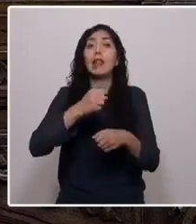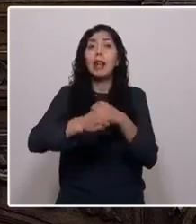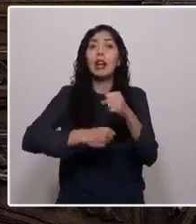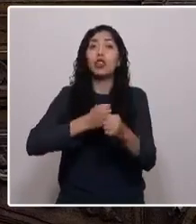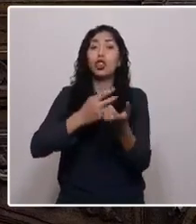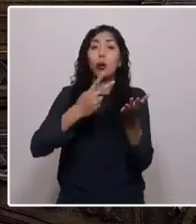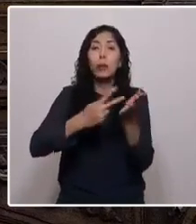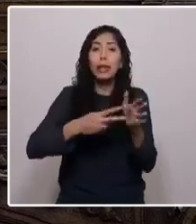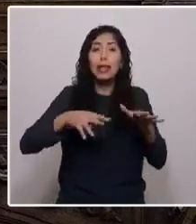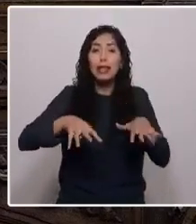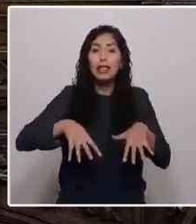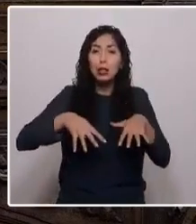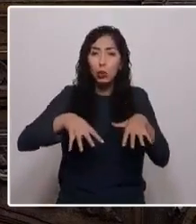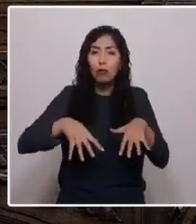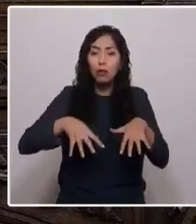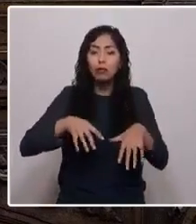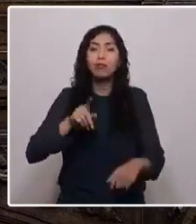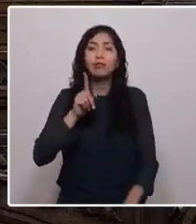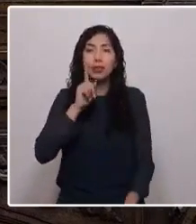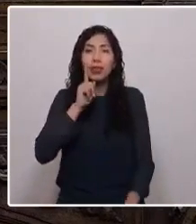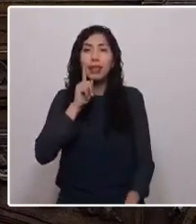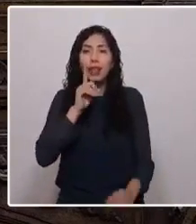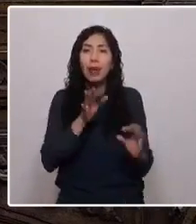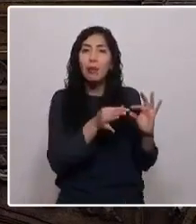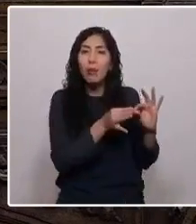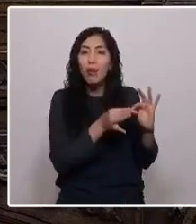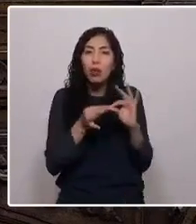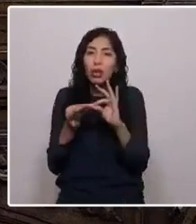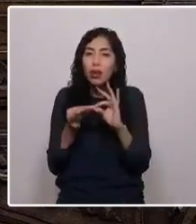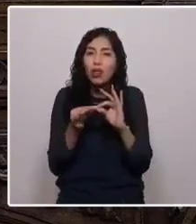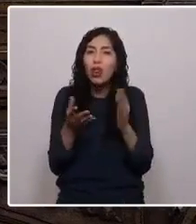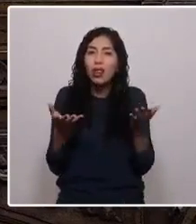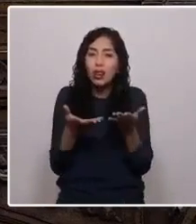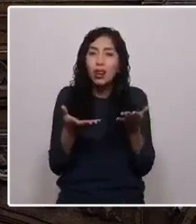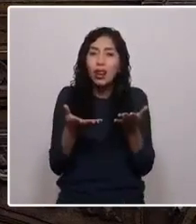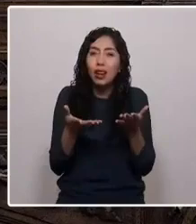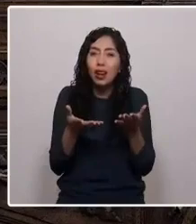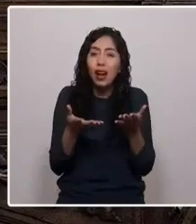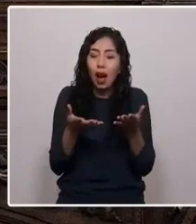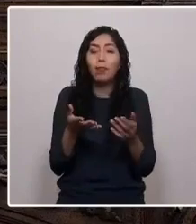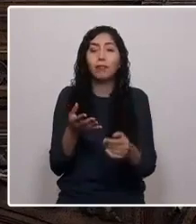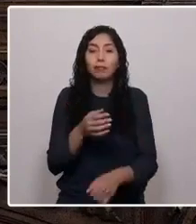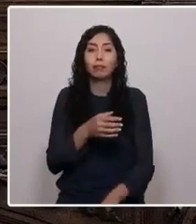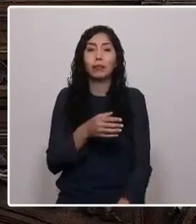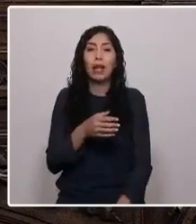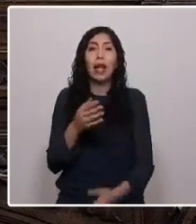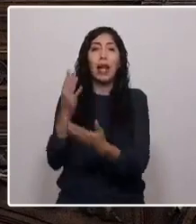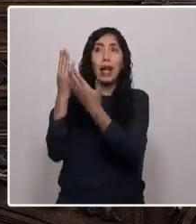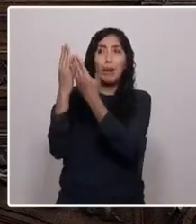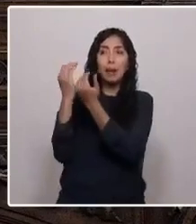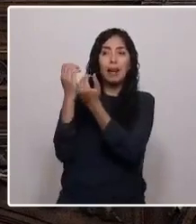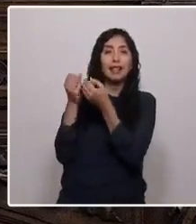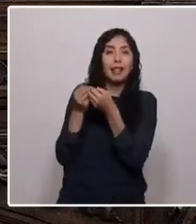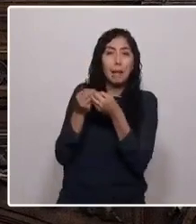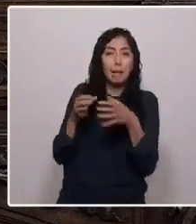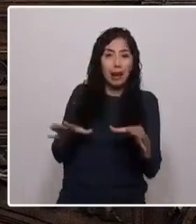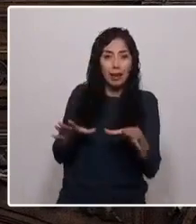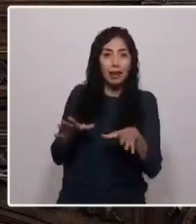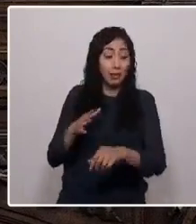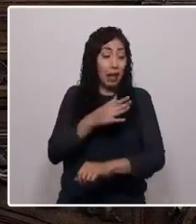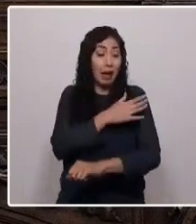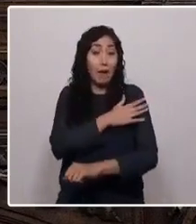tiene su causa precisamente en la pérdida de la esperanza, en la pérdida de la fe,